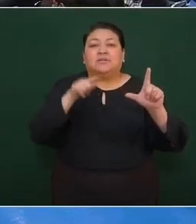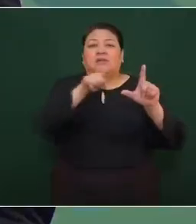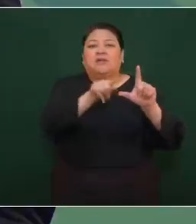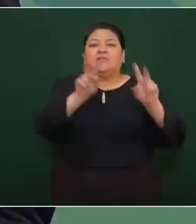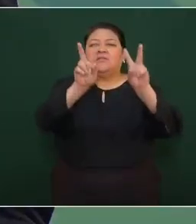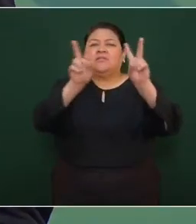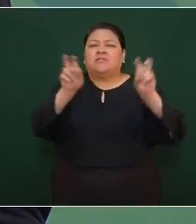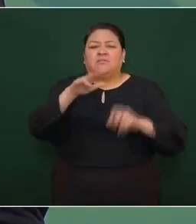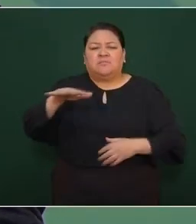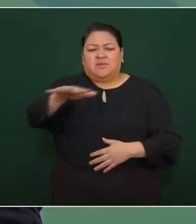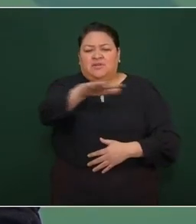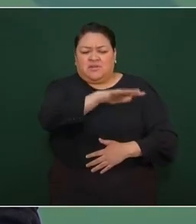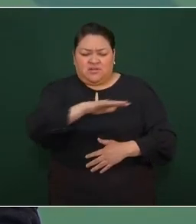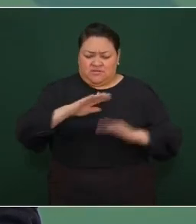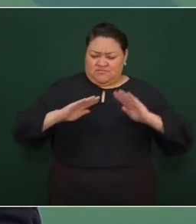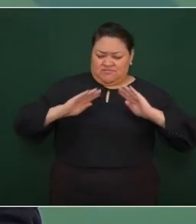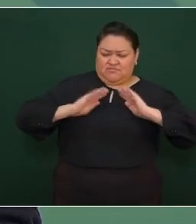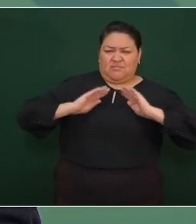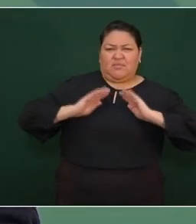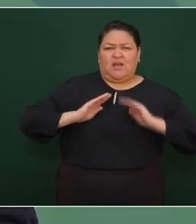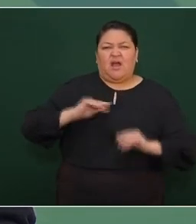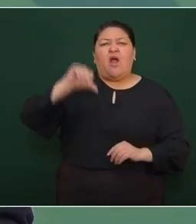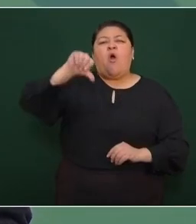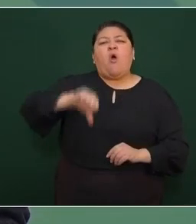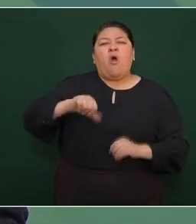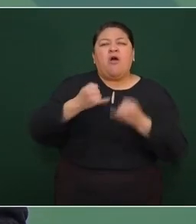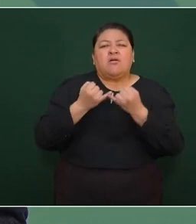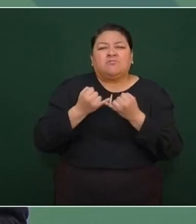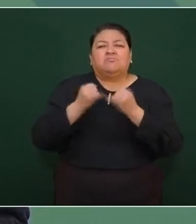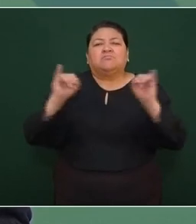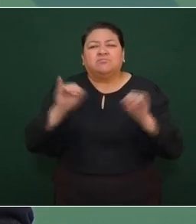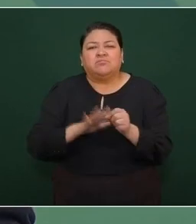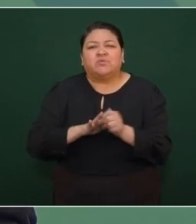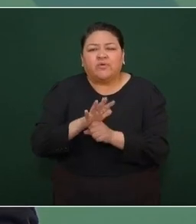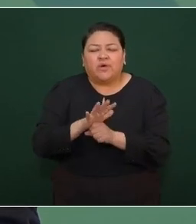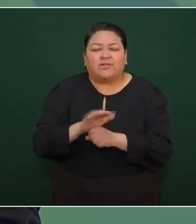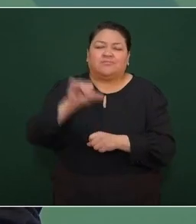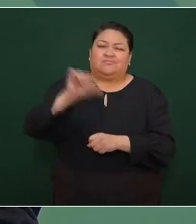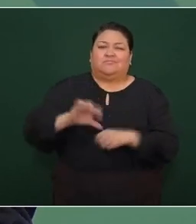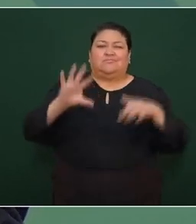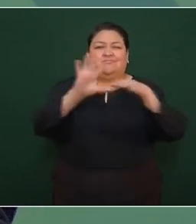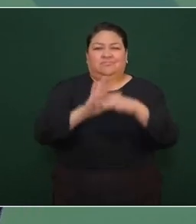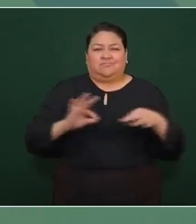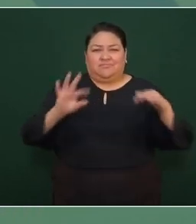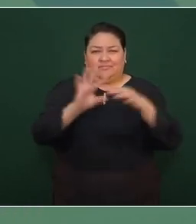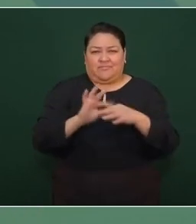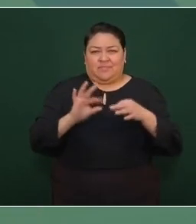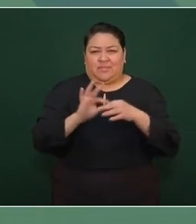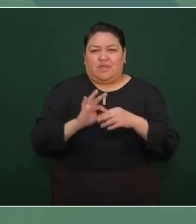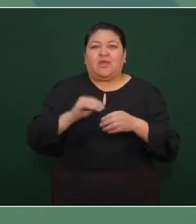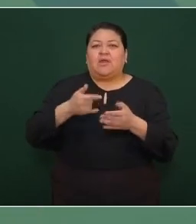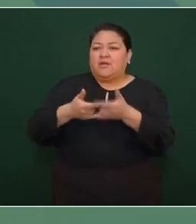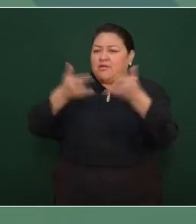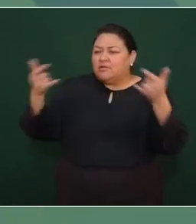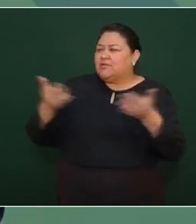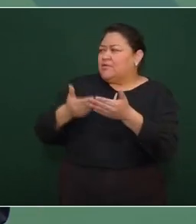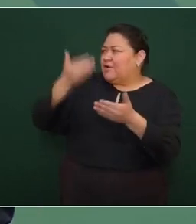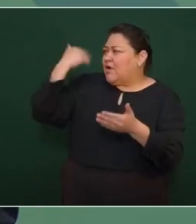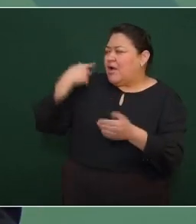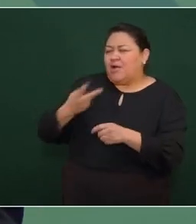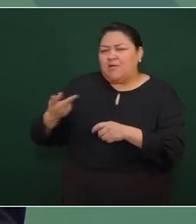industria militar, lo que se inaugura el día de hoy con todos sus antecedentes